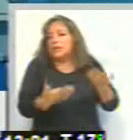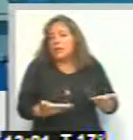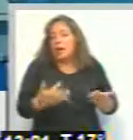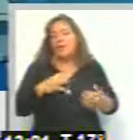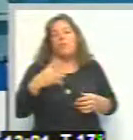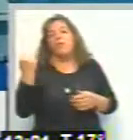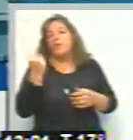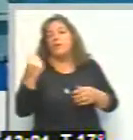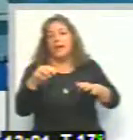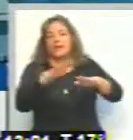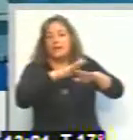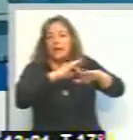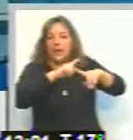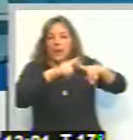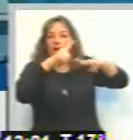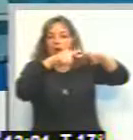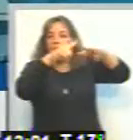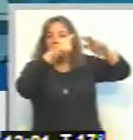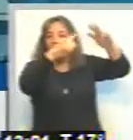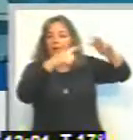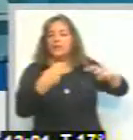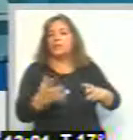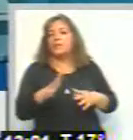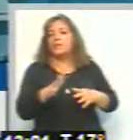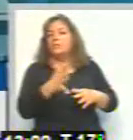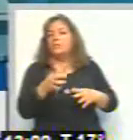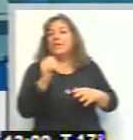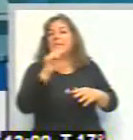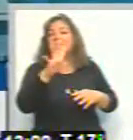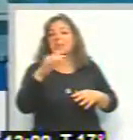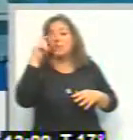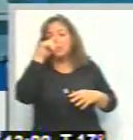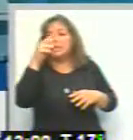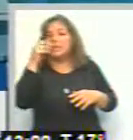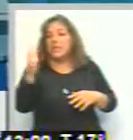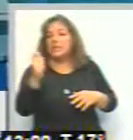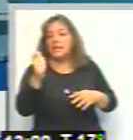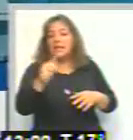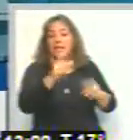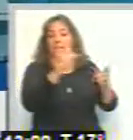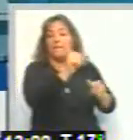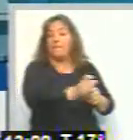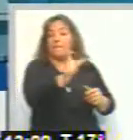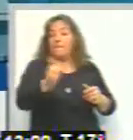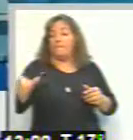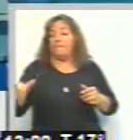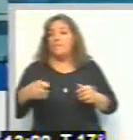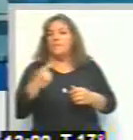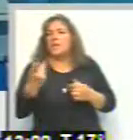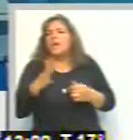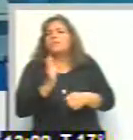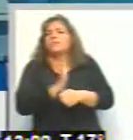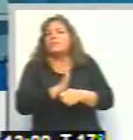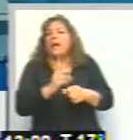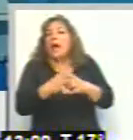mediciones que ha realizado sobre un universo de 576 hogares particulares. ¿Qué significa el Gran Salta? Estamos